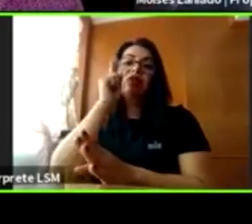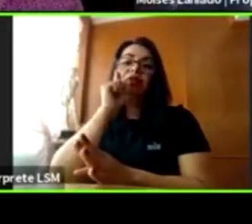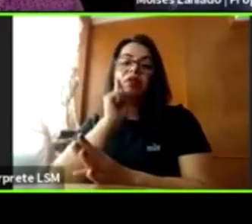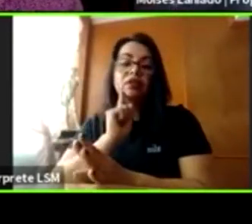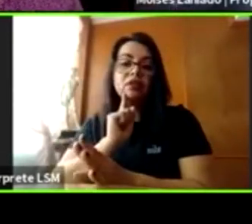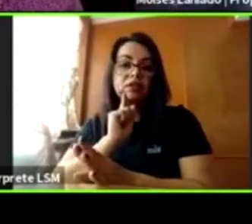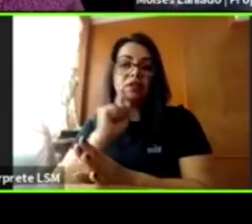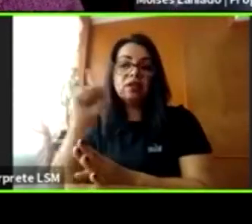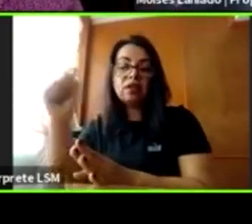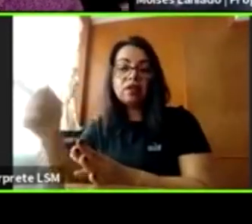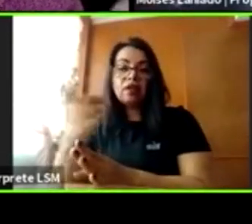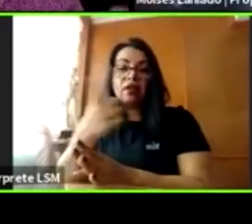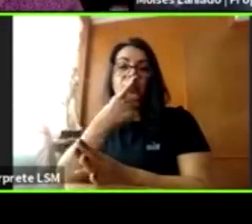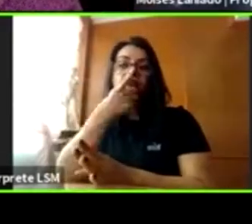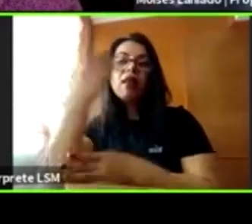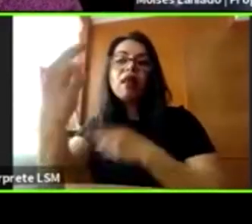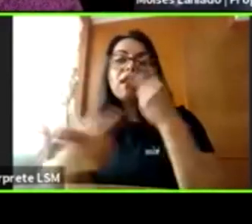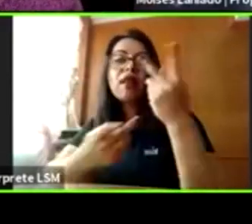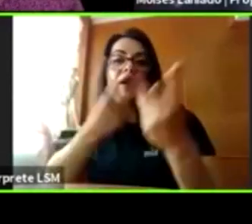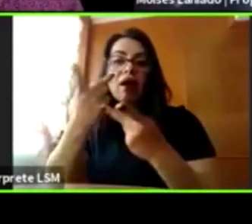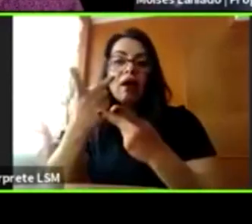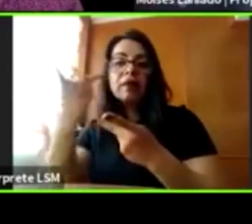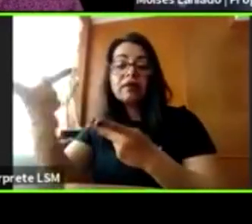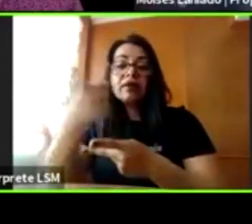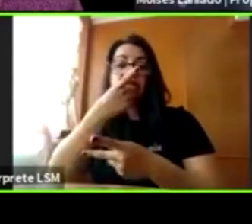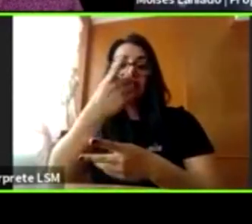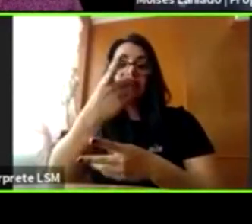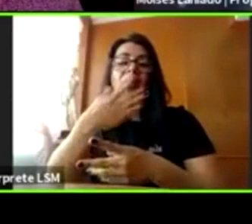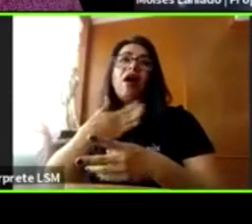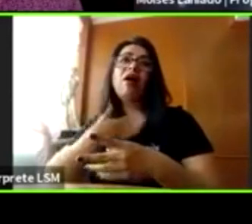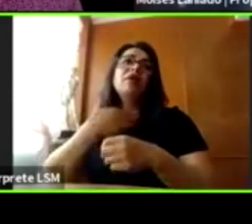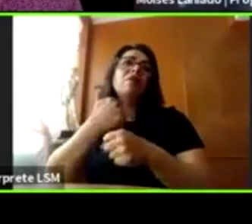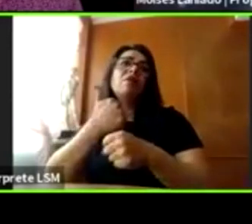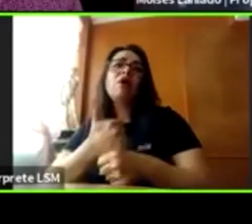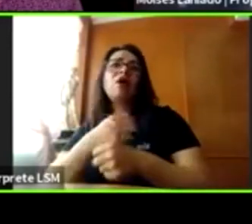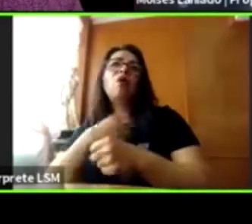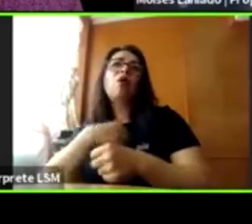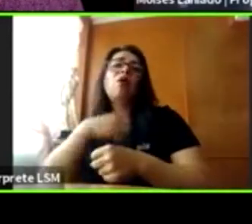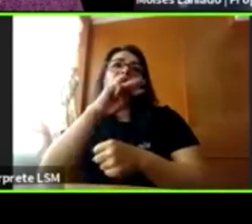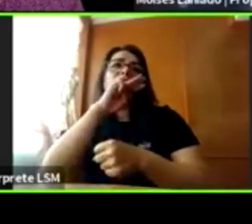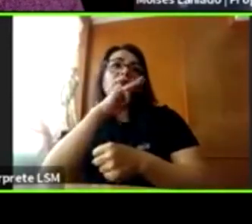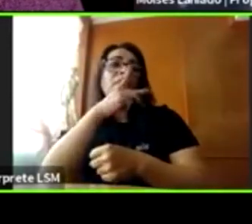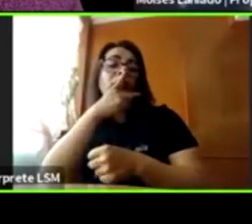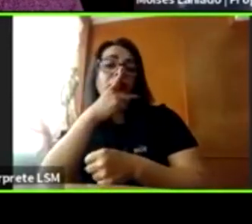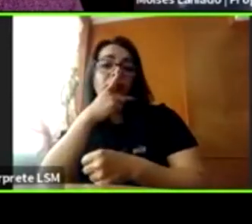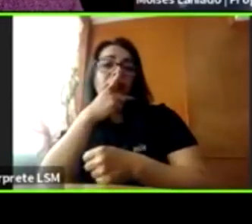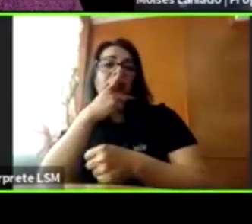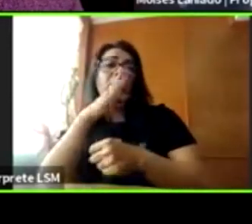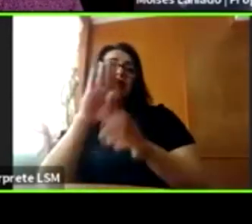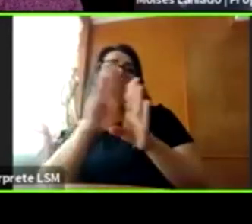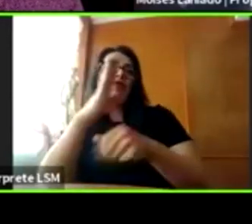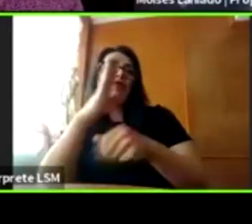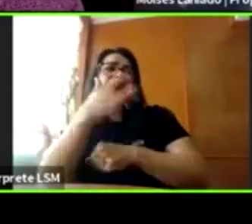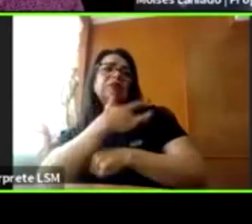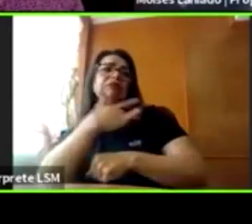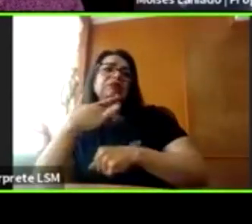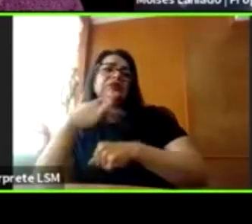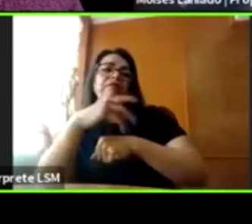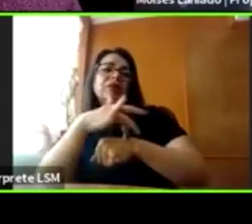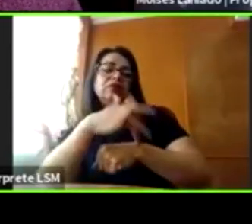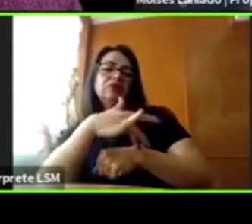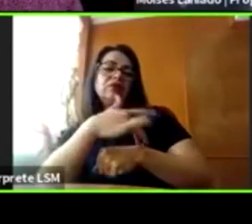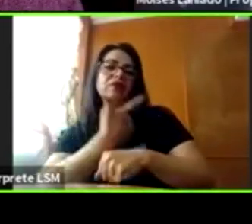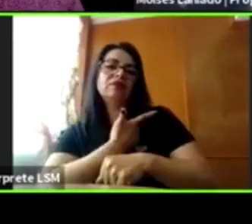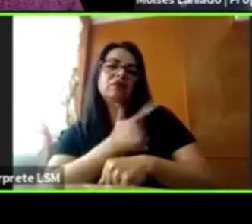manera en que el abuelo, el tío, el papá los toca, o de la manera en que se acerca o la relación que